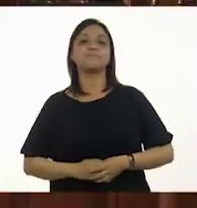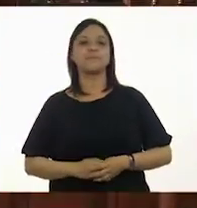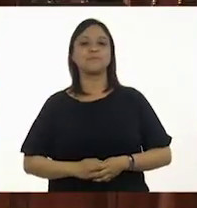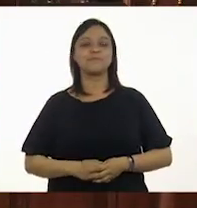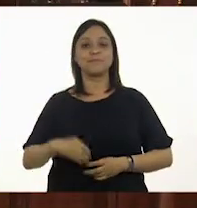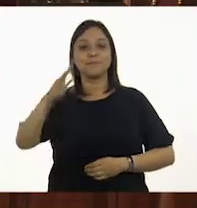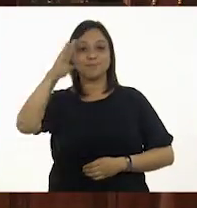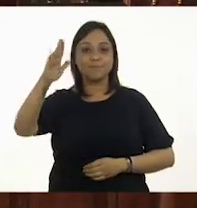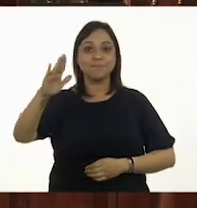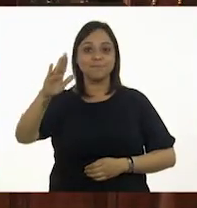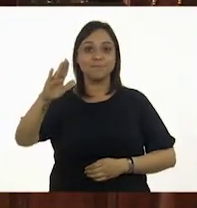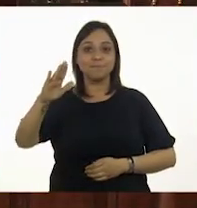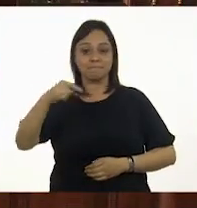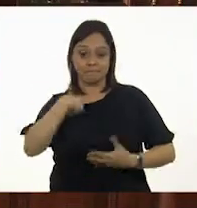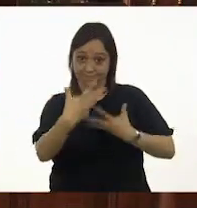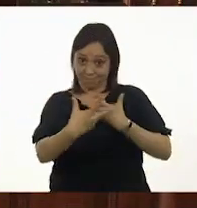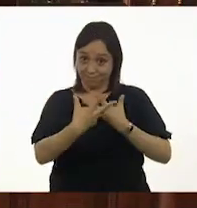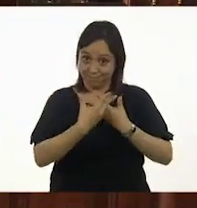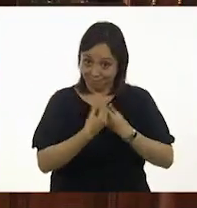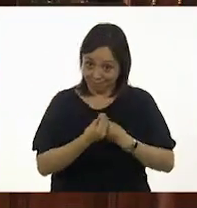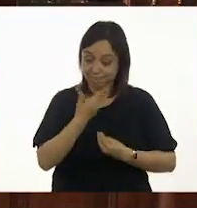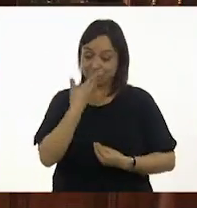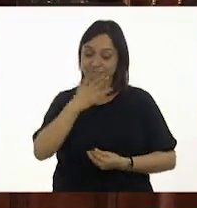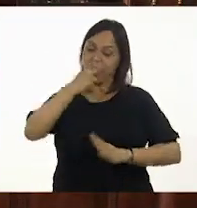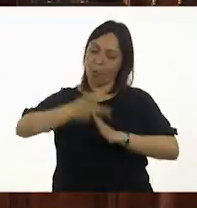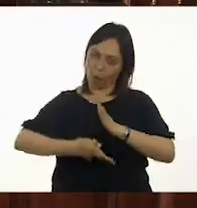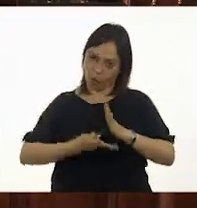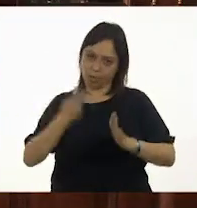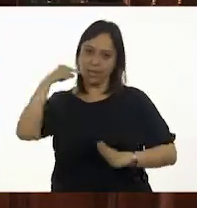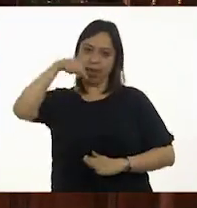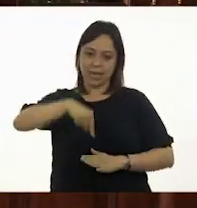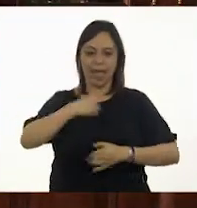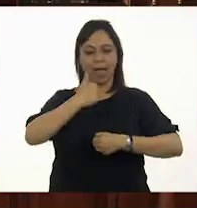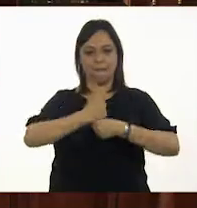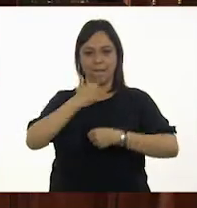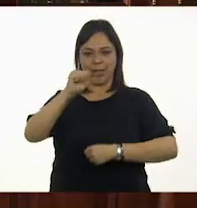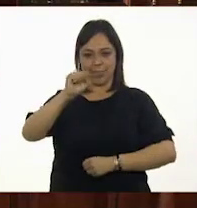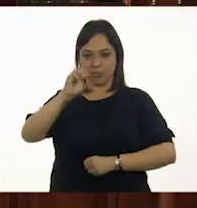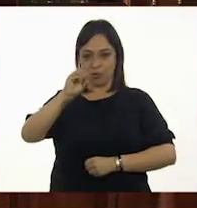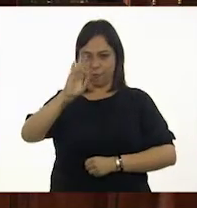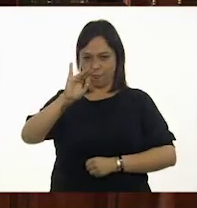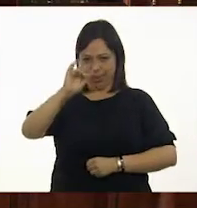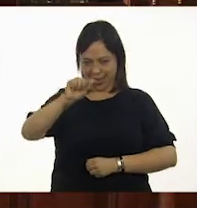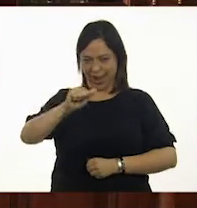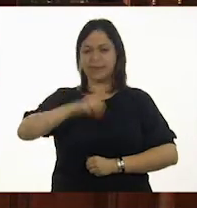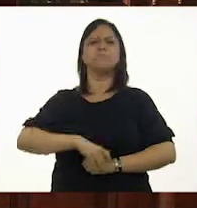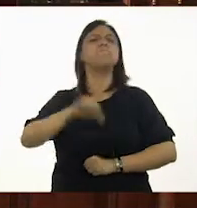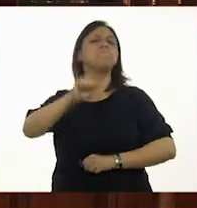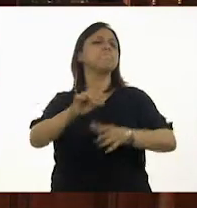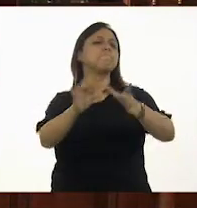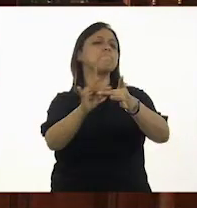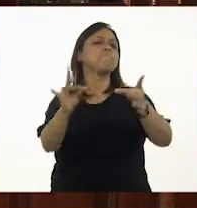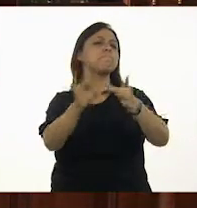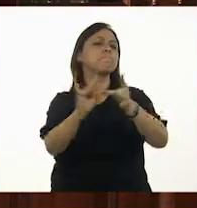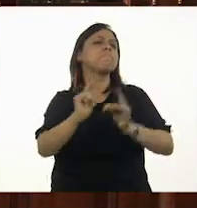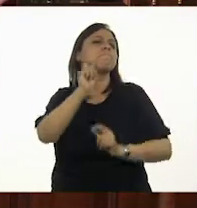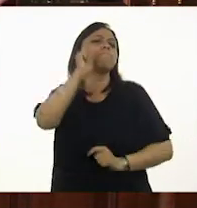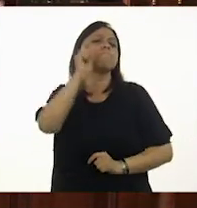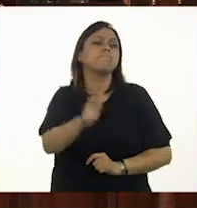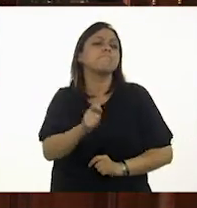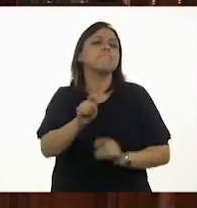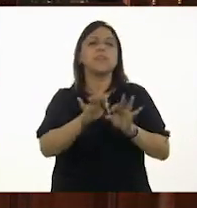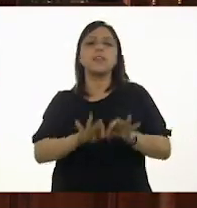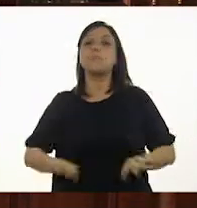Hola, qué bueno que estén con nosotros hoy otra vez en mi abuela Sofía. Hoy vamos a hablar de una de las cosas más